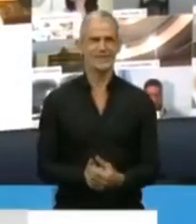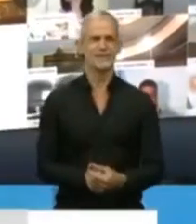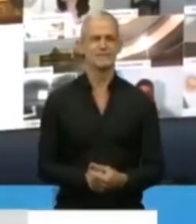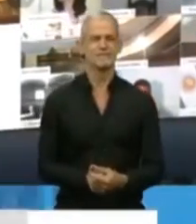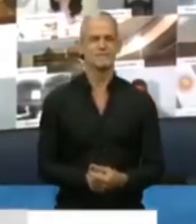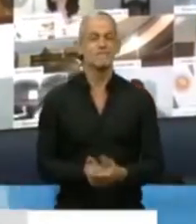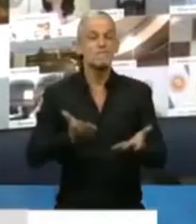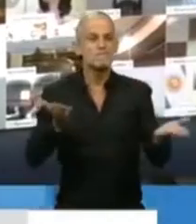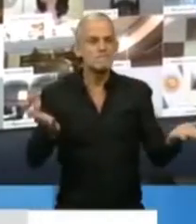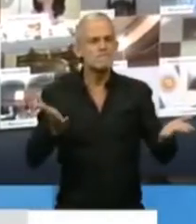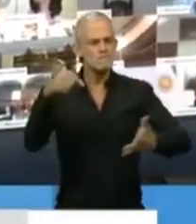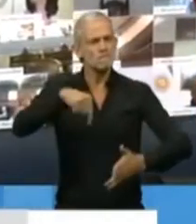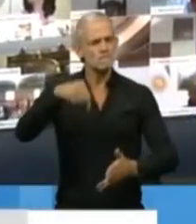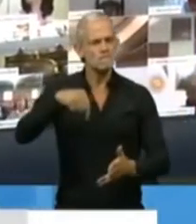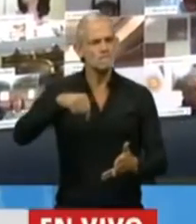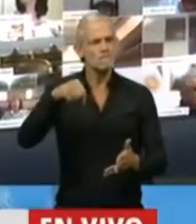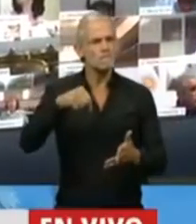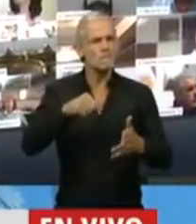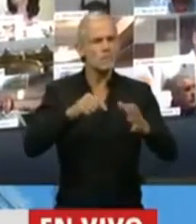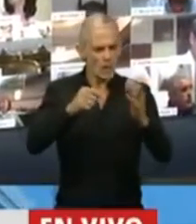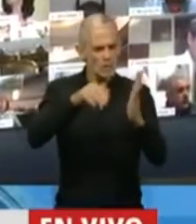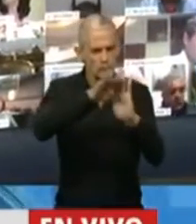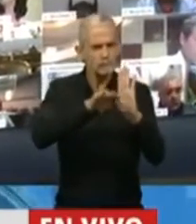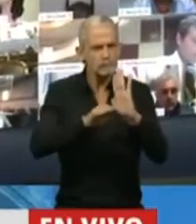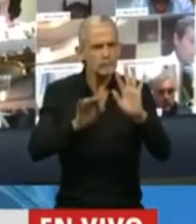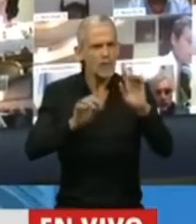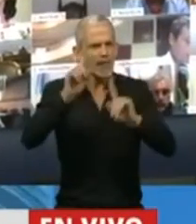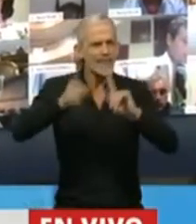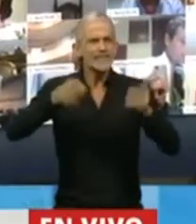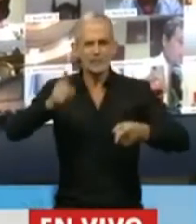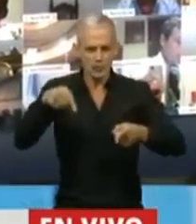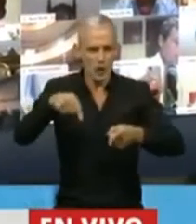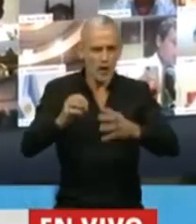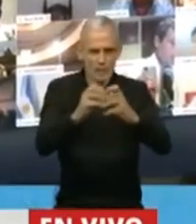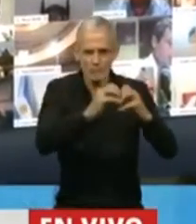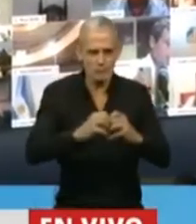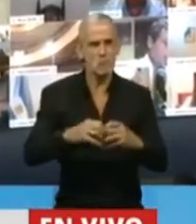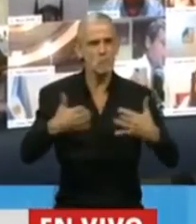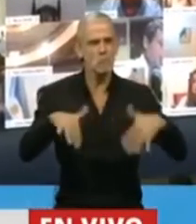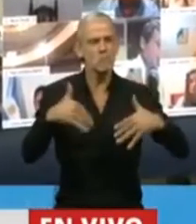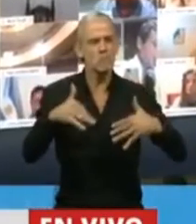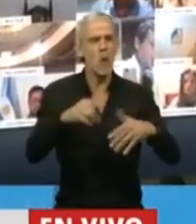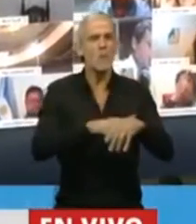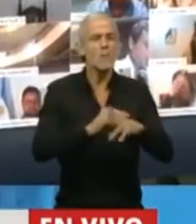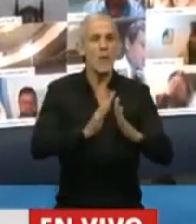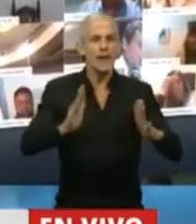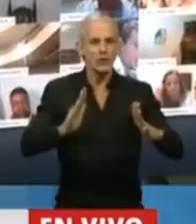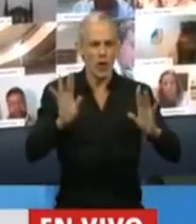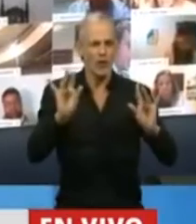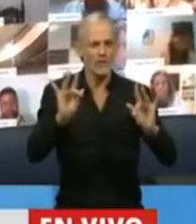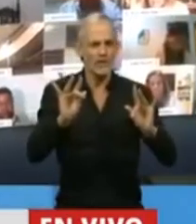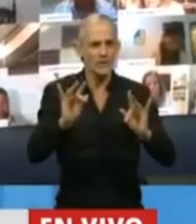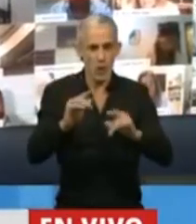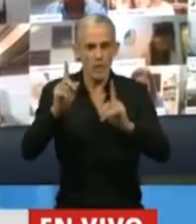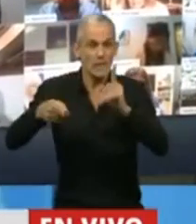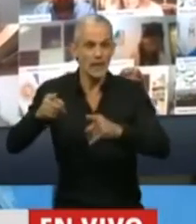Estamos tomando, señor Presidente, medidas que son extraordinarias en un momento extraordinario, pero que